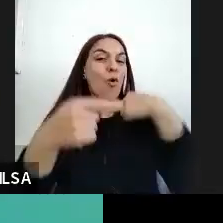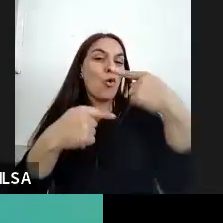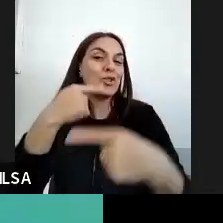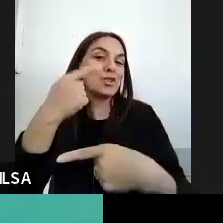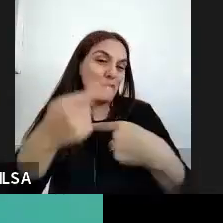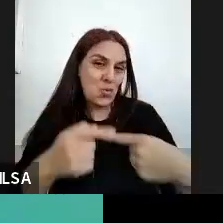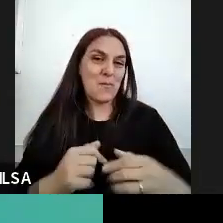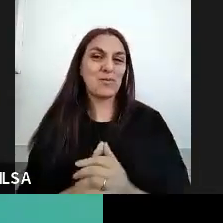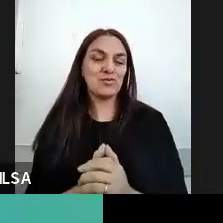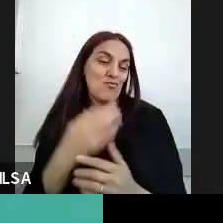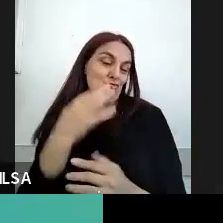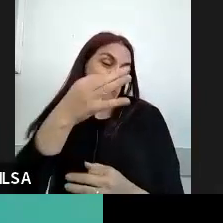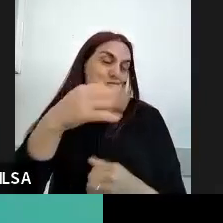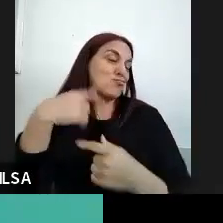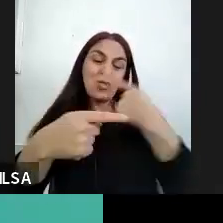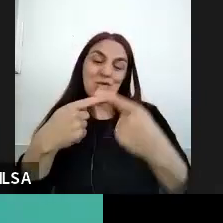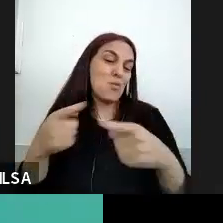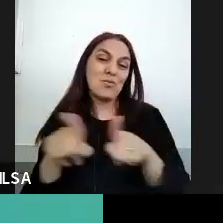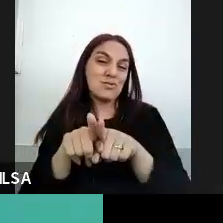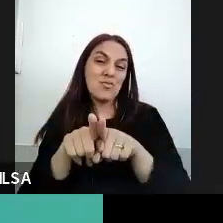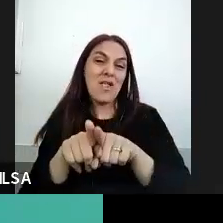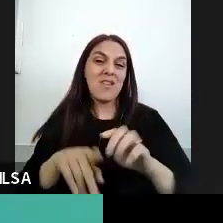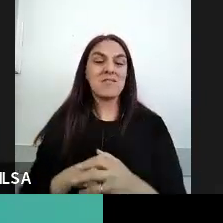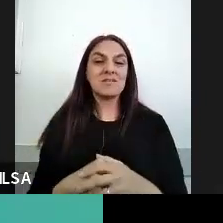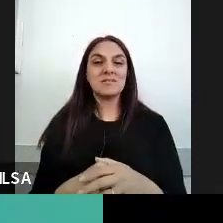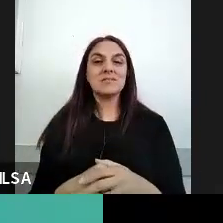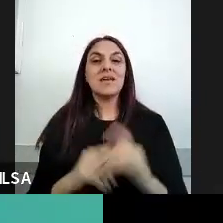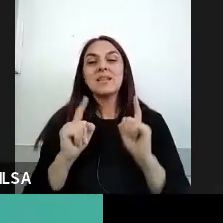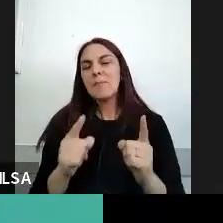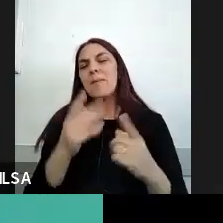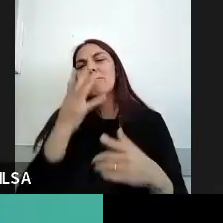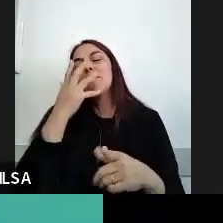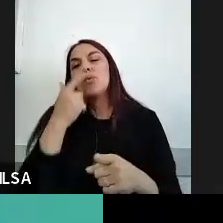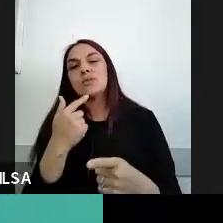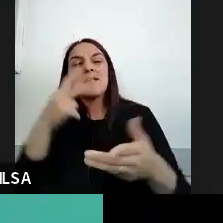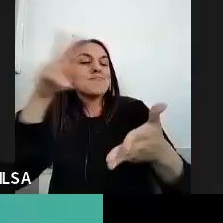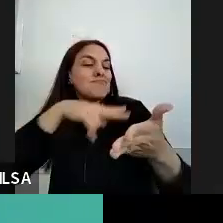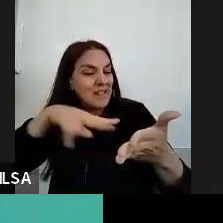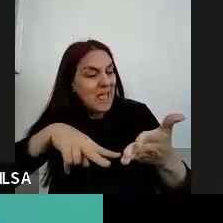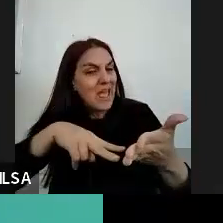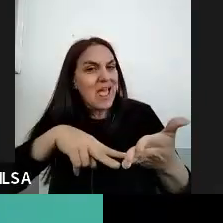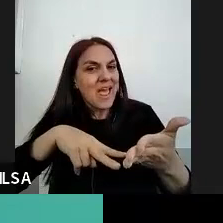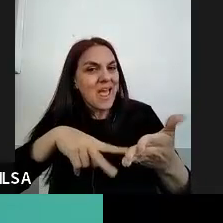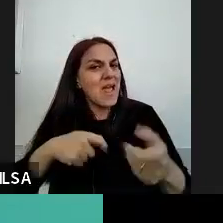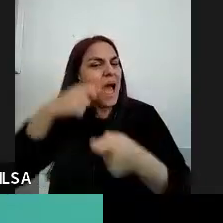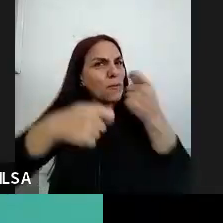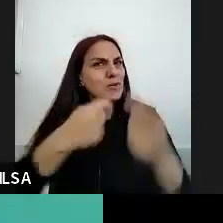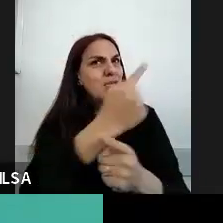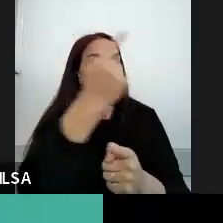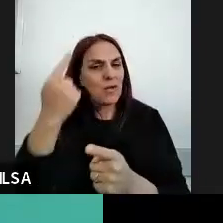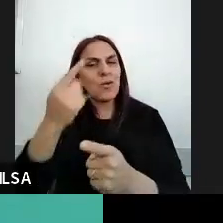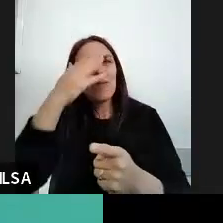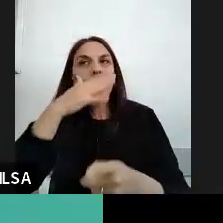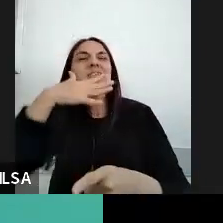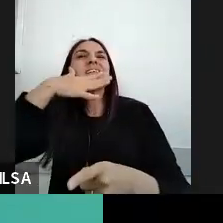instancia a futuro y en la posibilidad también de poder leer muchos de estos aportes para comprender la